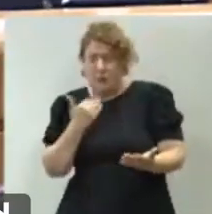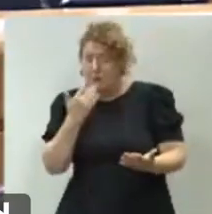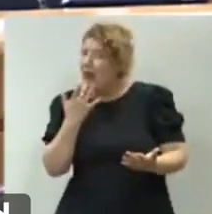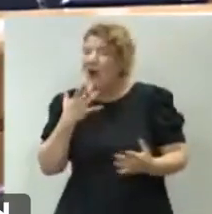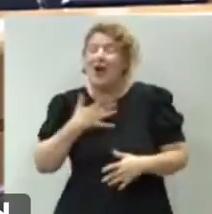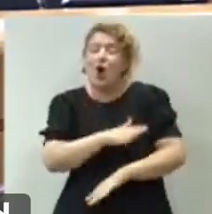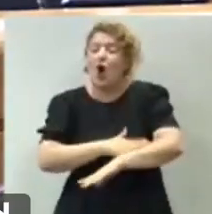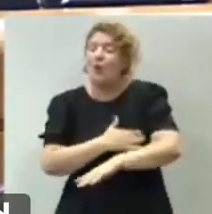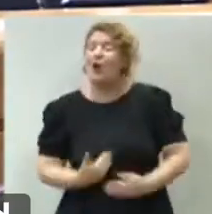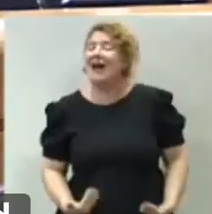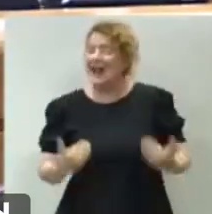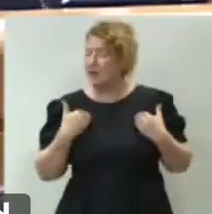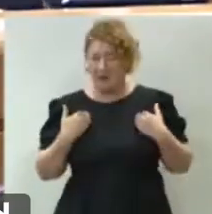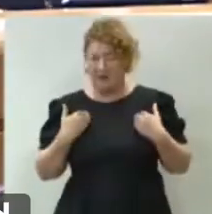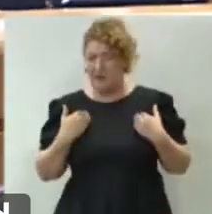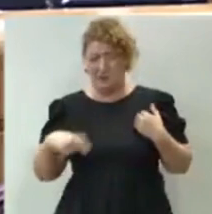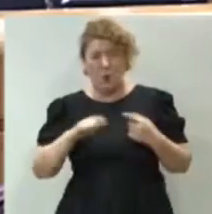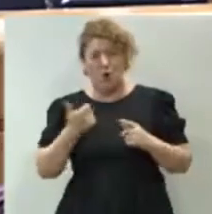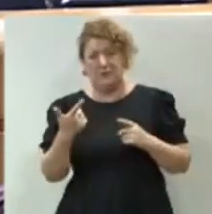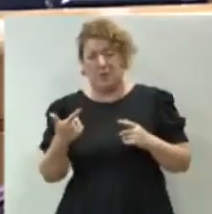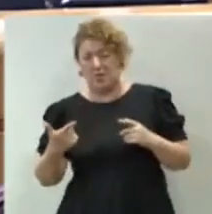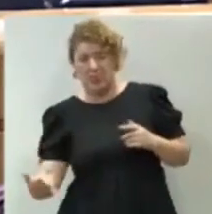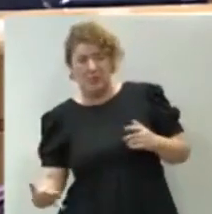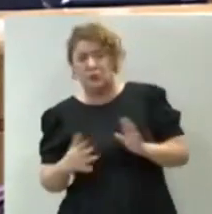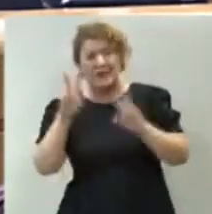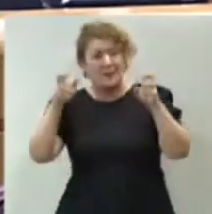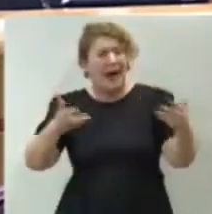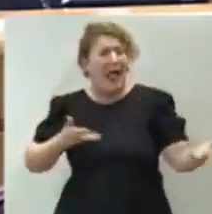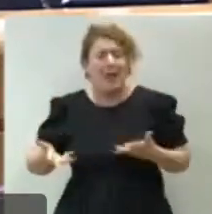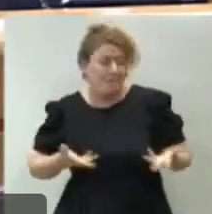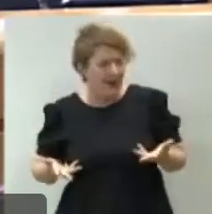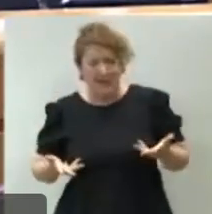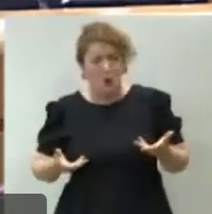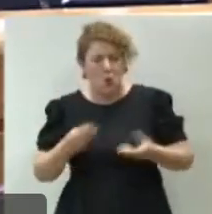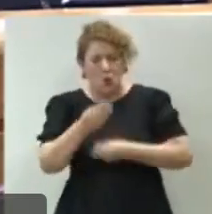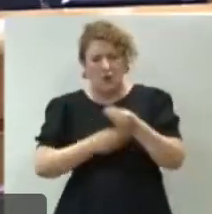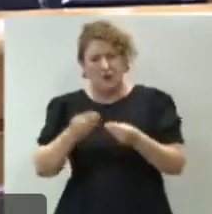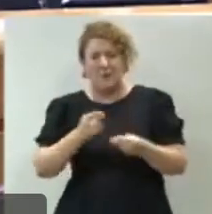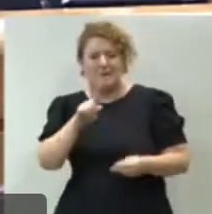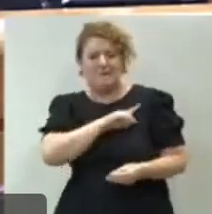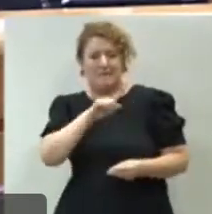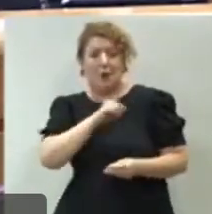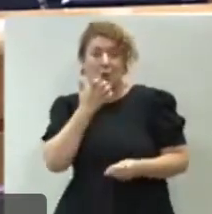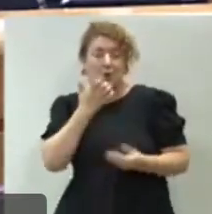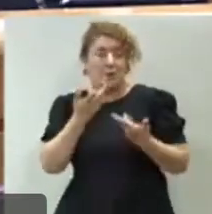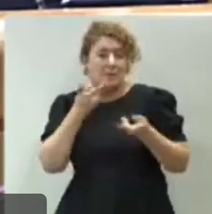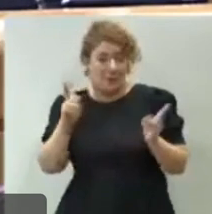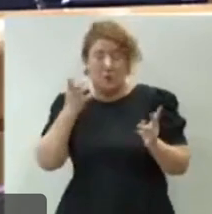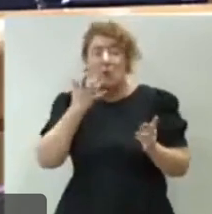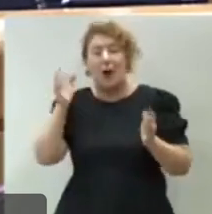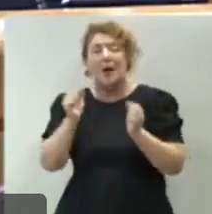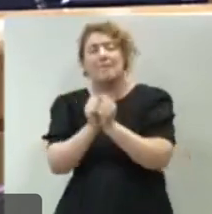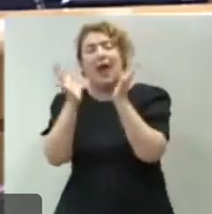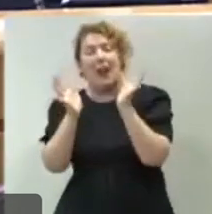responsabilidad de evitar este trato denigrante y declarar la emergencia permitiendo el uso de instalaciones militares como ya hizo en